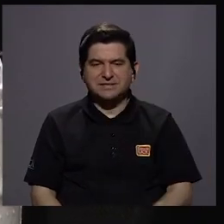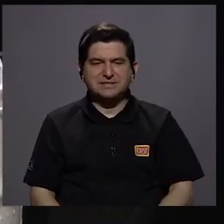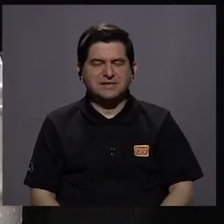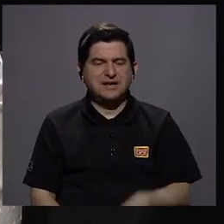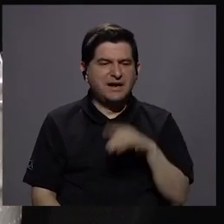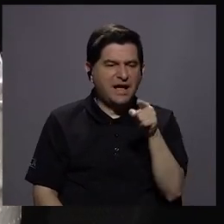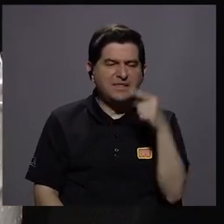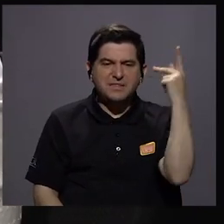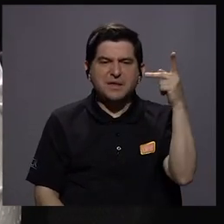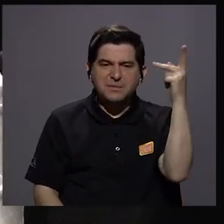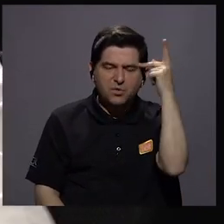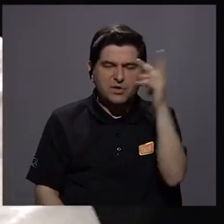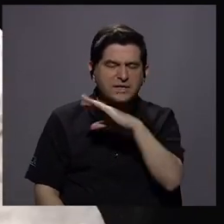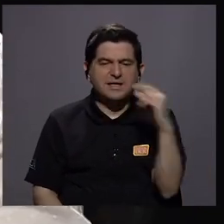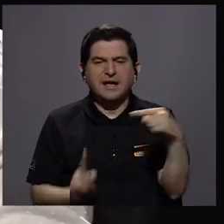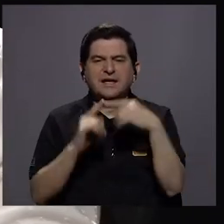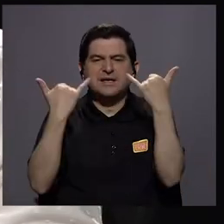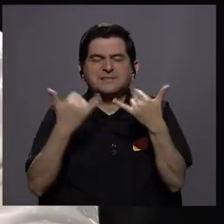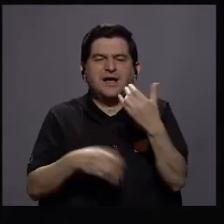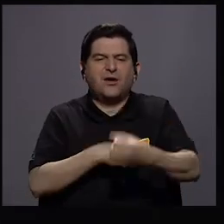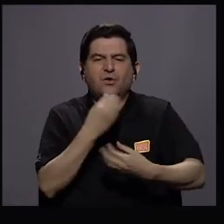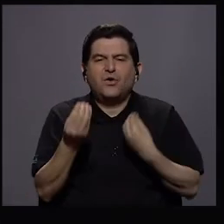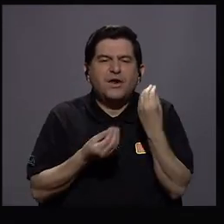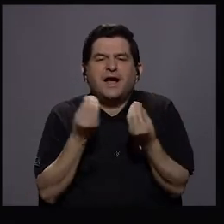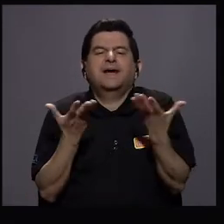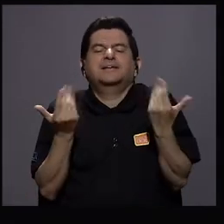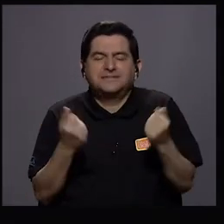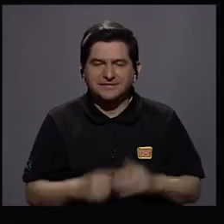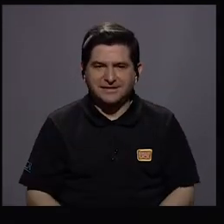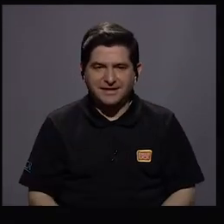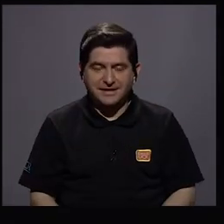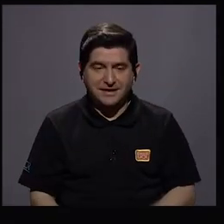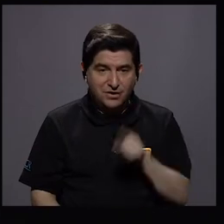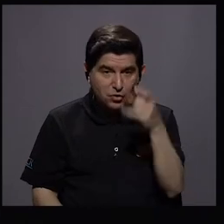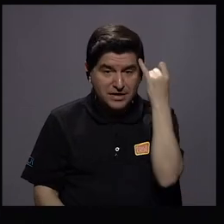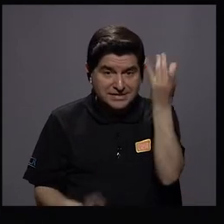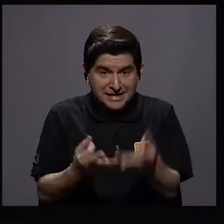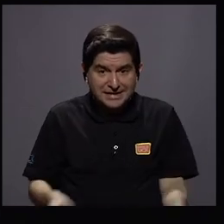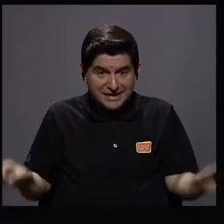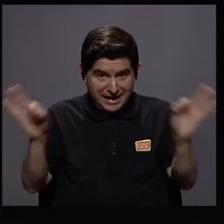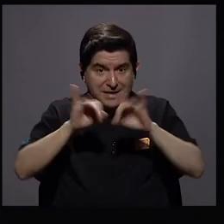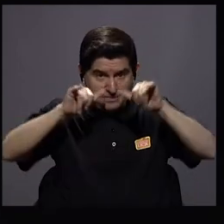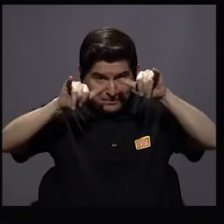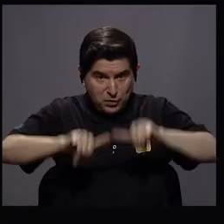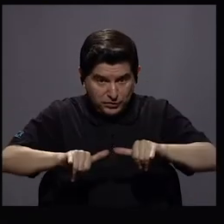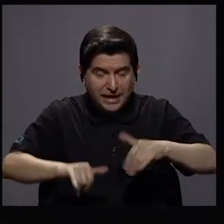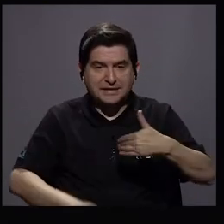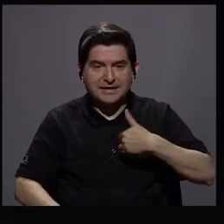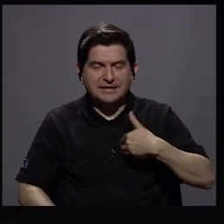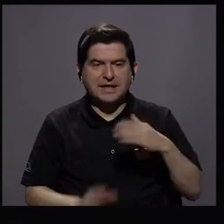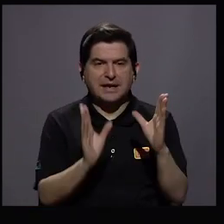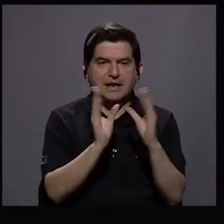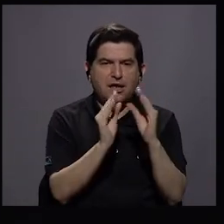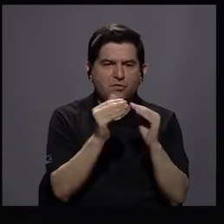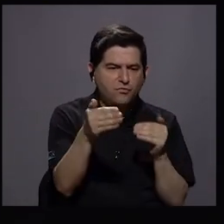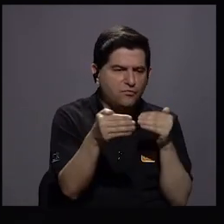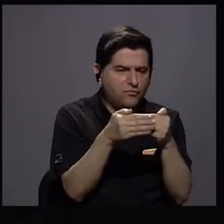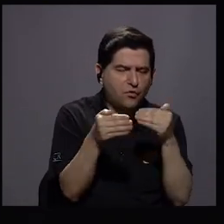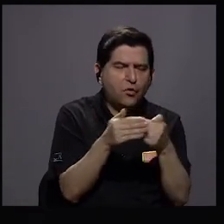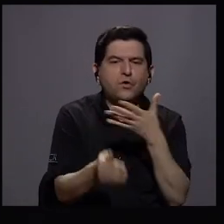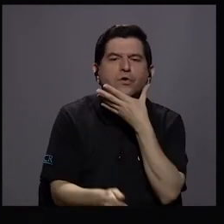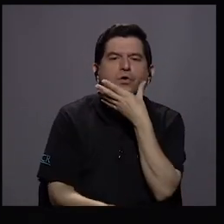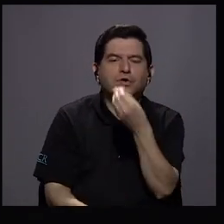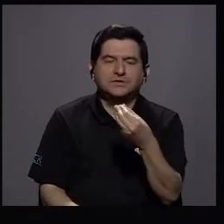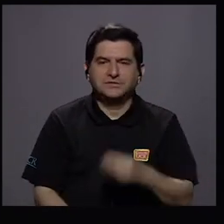hasta ahora. Me quiero quedar en este bloque con eso, que es muy importante. Tenemos un foro a puertas en diciembre,